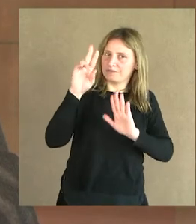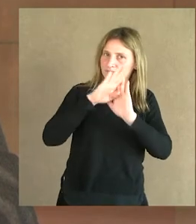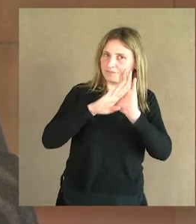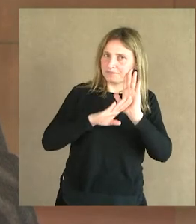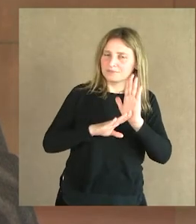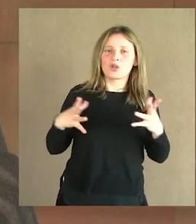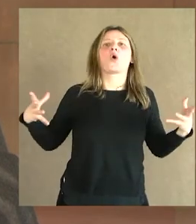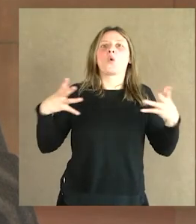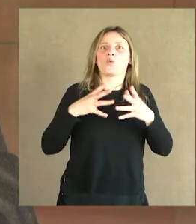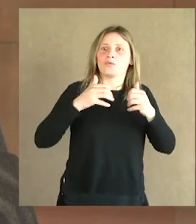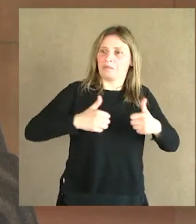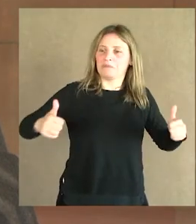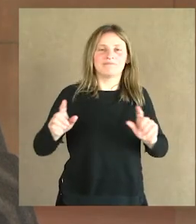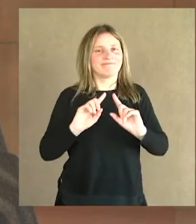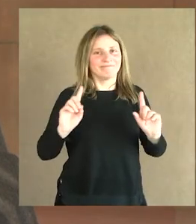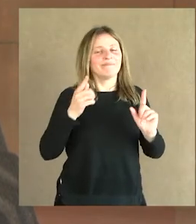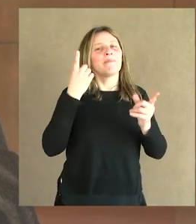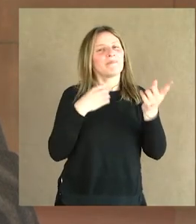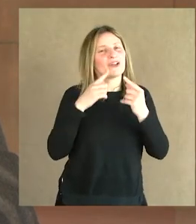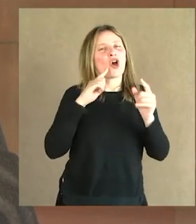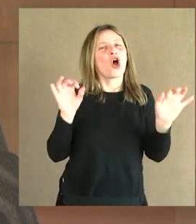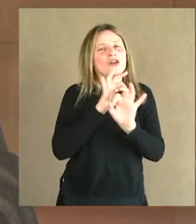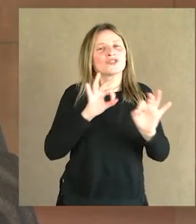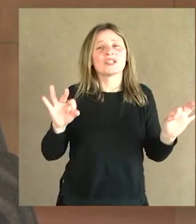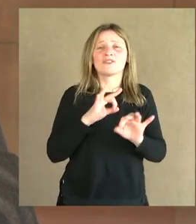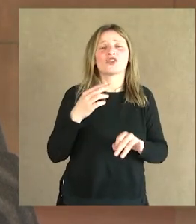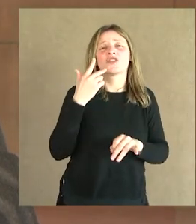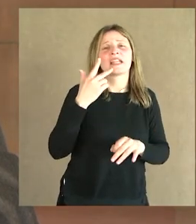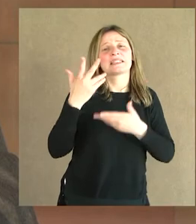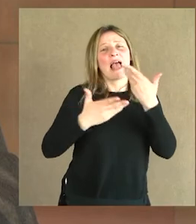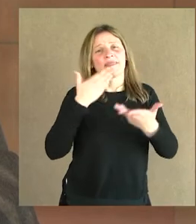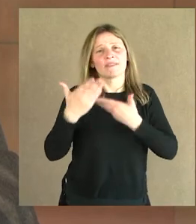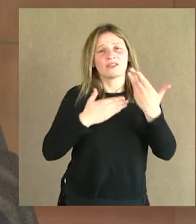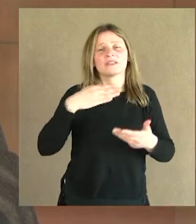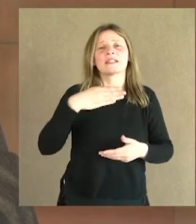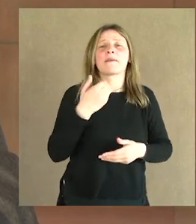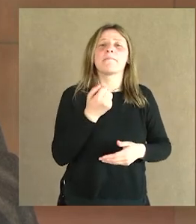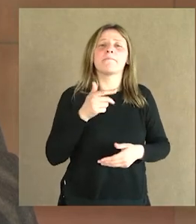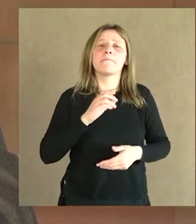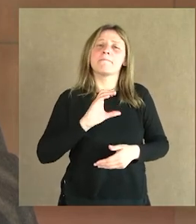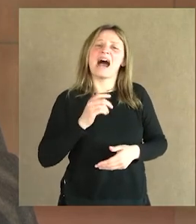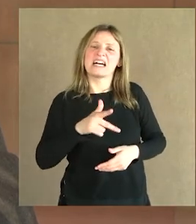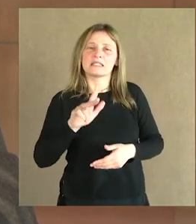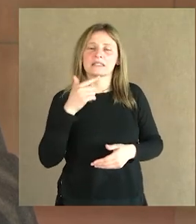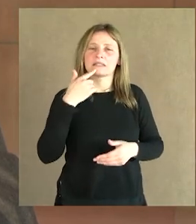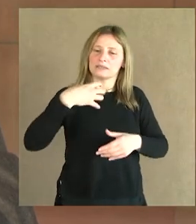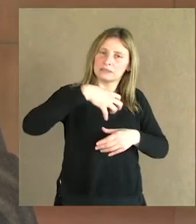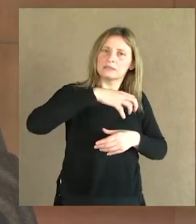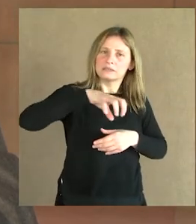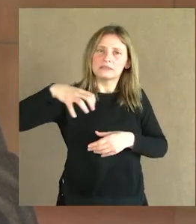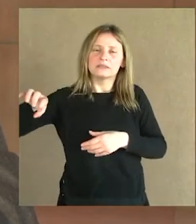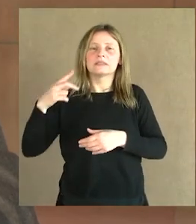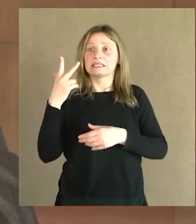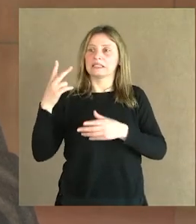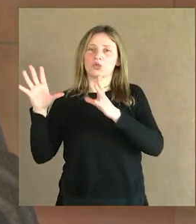no todos juntos, pero en este concierto interpretaremos tres cantatas de Johann Sebastian Bach, para lo que subdividimos al Coro Nacional en tres